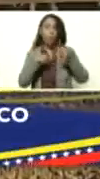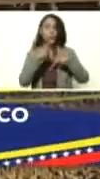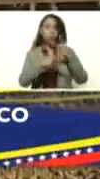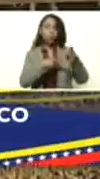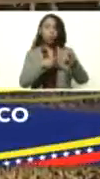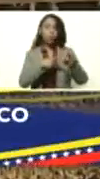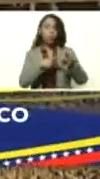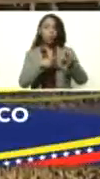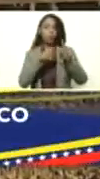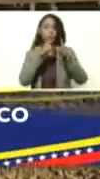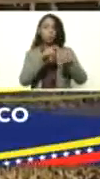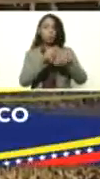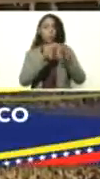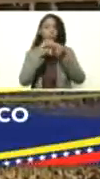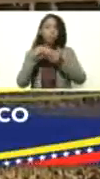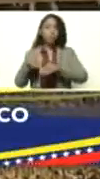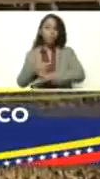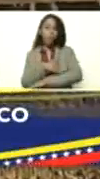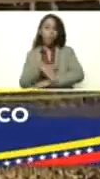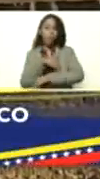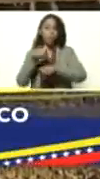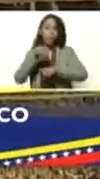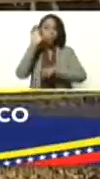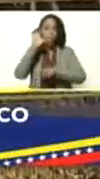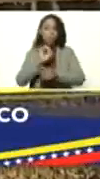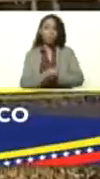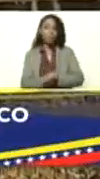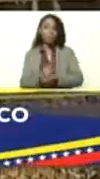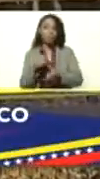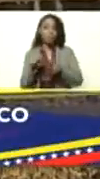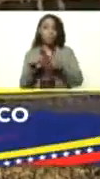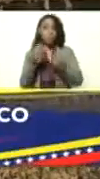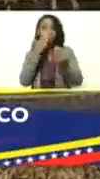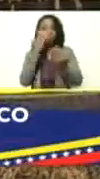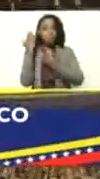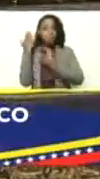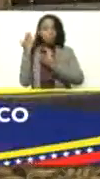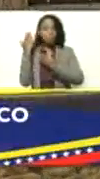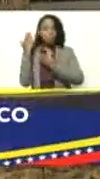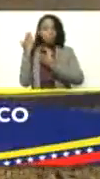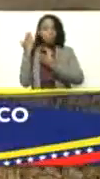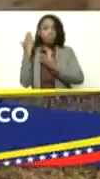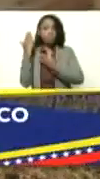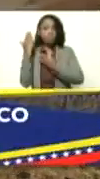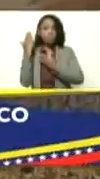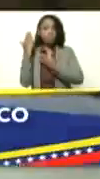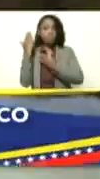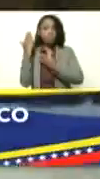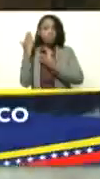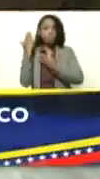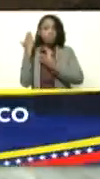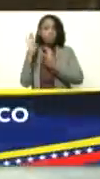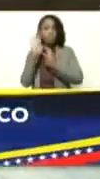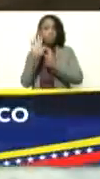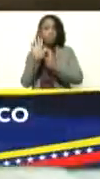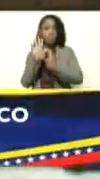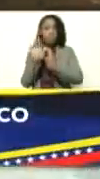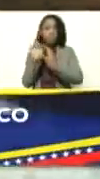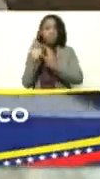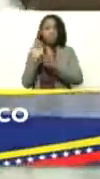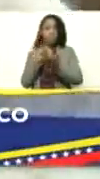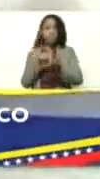pecuaria y urbana en el país. Entonces, fíjense que, aparte de eso, resaltar esa